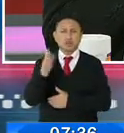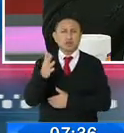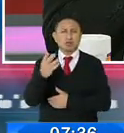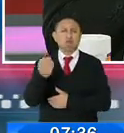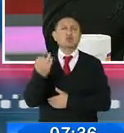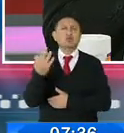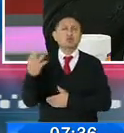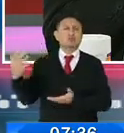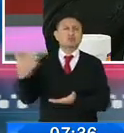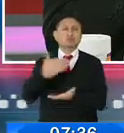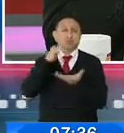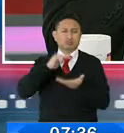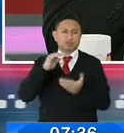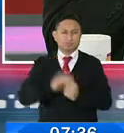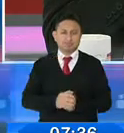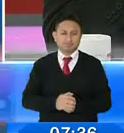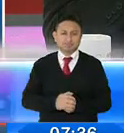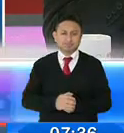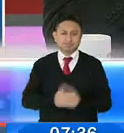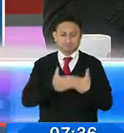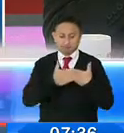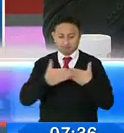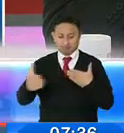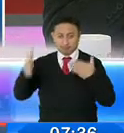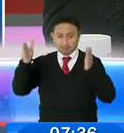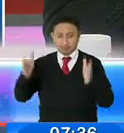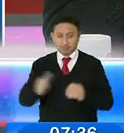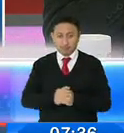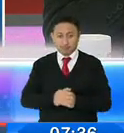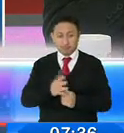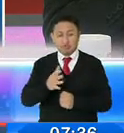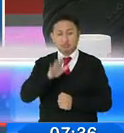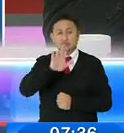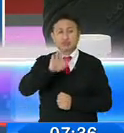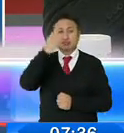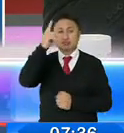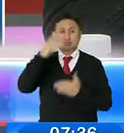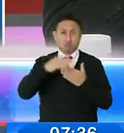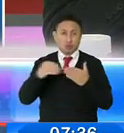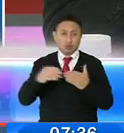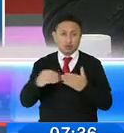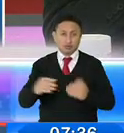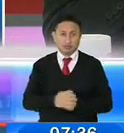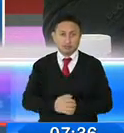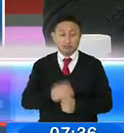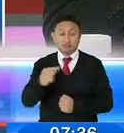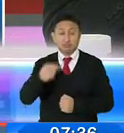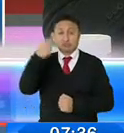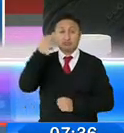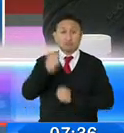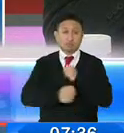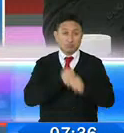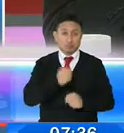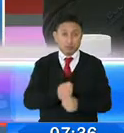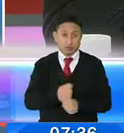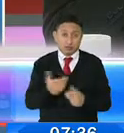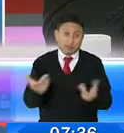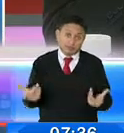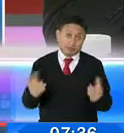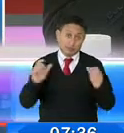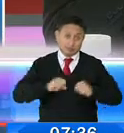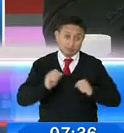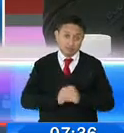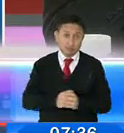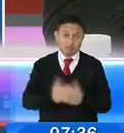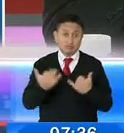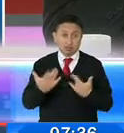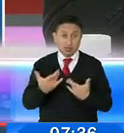lo que el resto del año se espera recaudar aproximadamente 5 millones de dólares el próximo año pues obviamente ya al ser